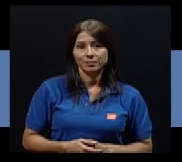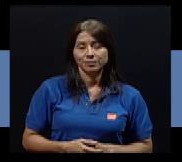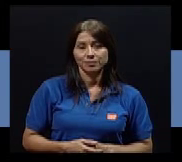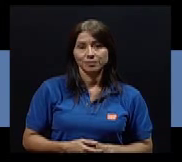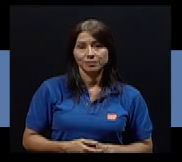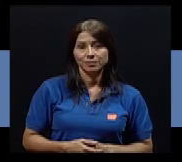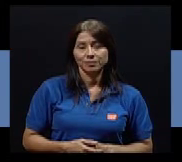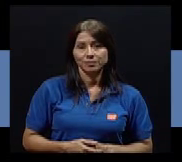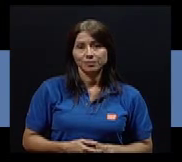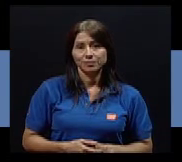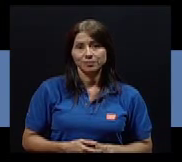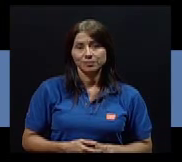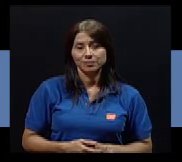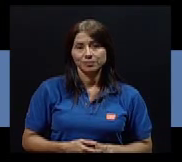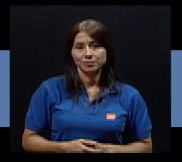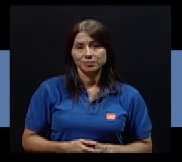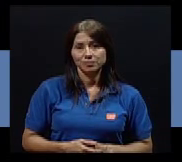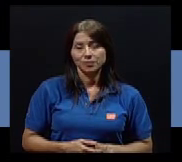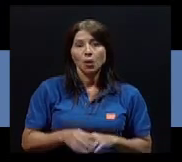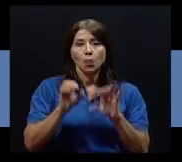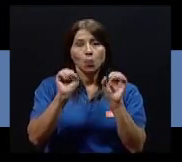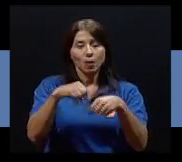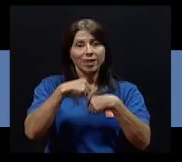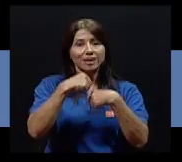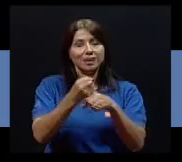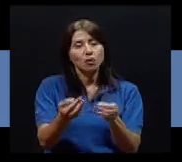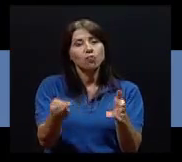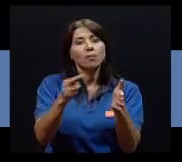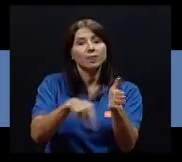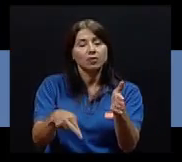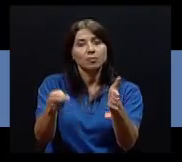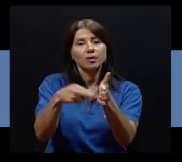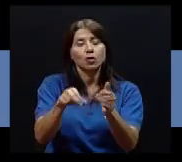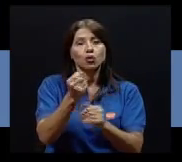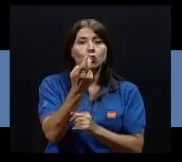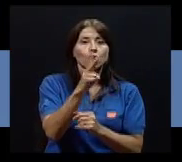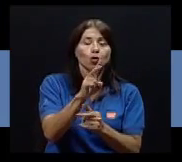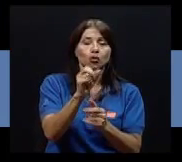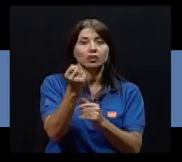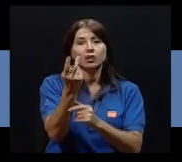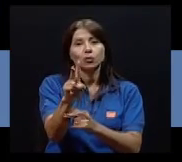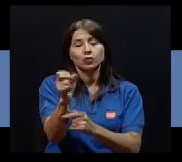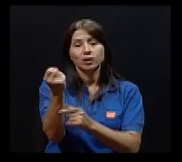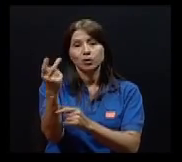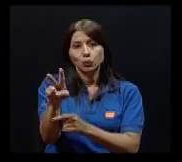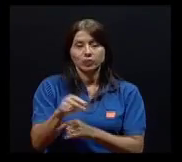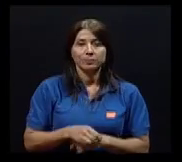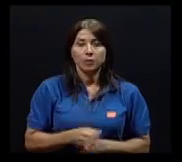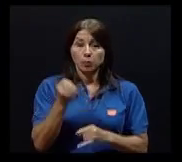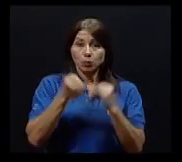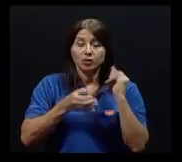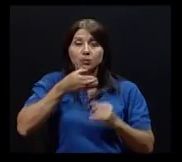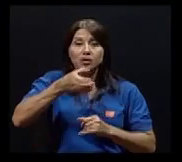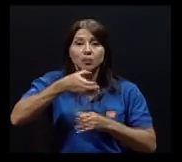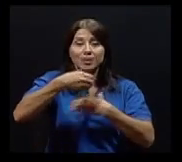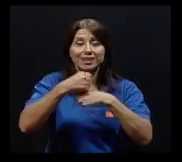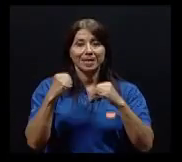peso en sus piernas. La persona en el suelo flexiona y extiende las piernas en series de 12 a 15 repeticiones. Por